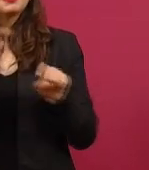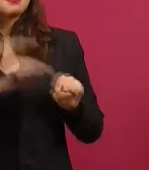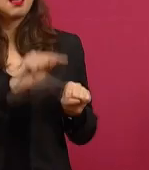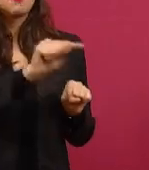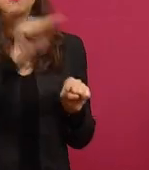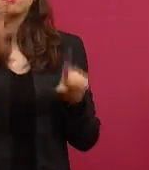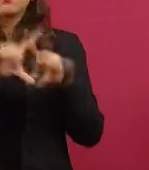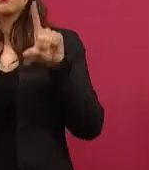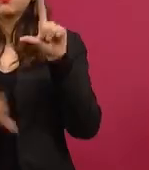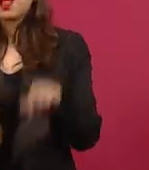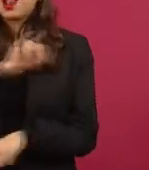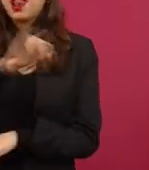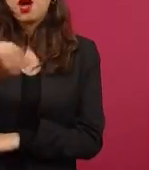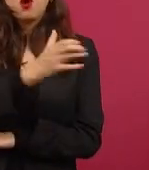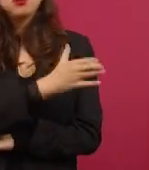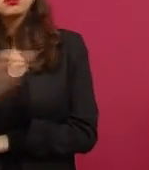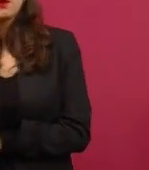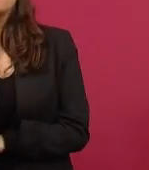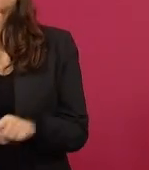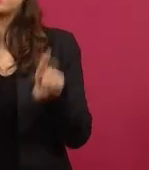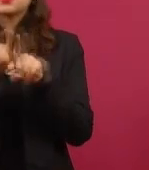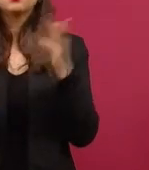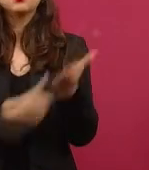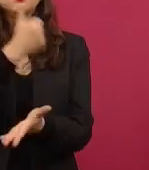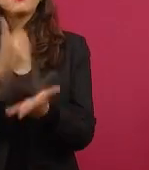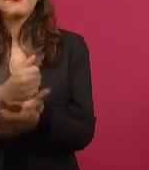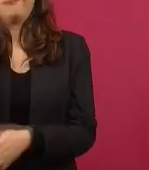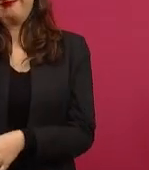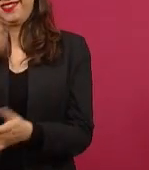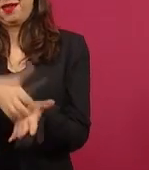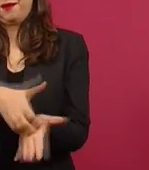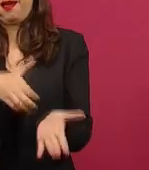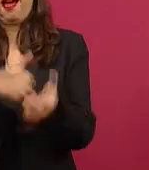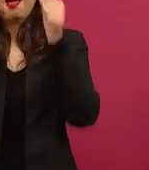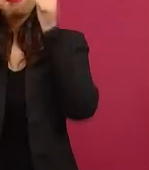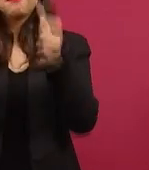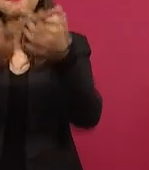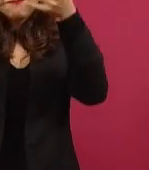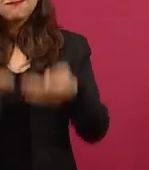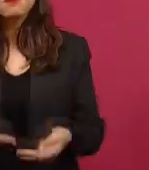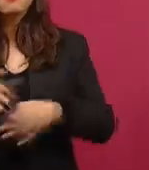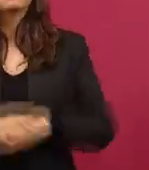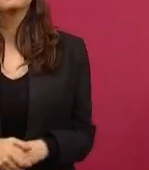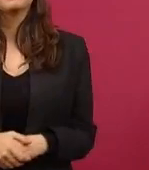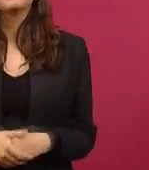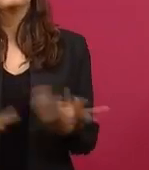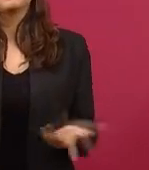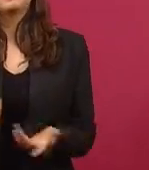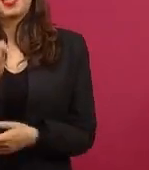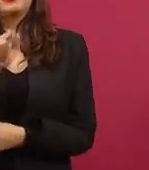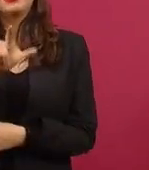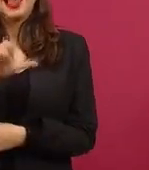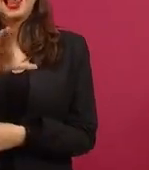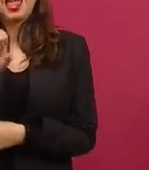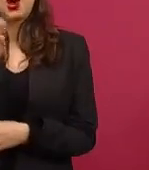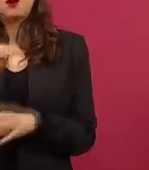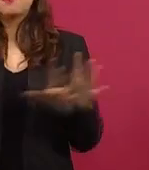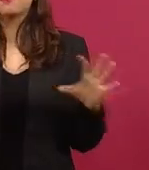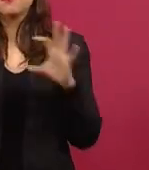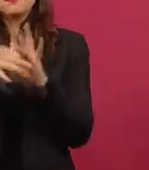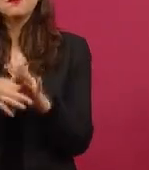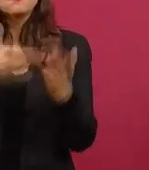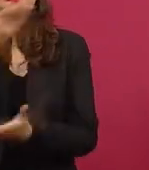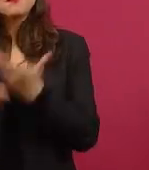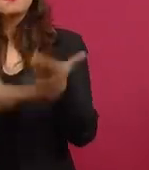sucursales en todo el país en zonas rurales y urbanas así ahorro tiempo y con la mejor atención financiera